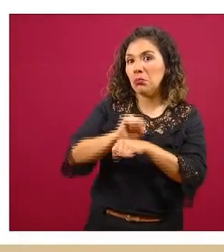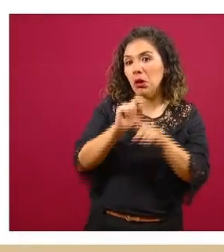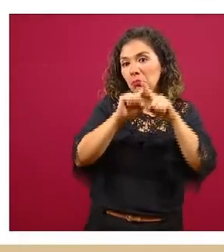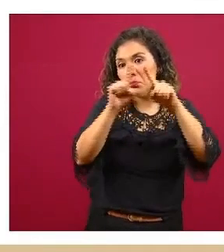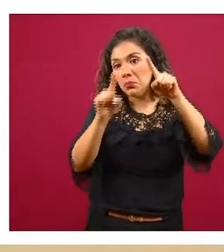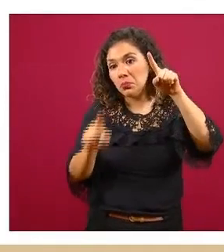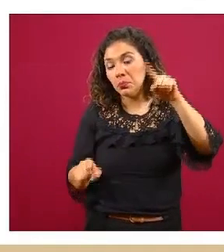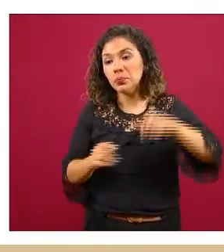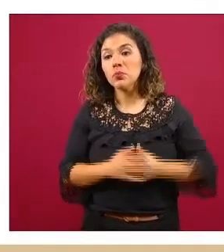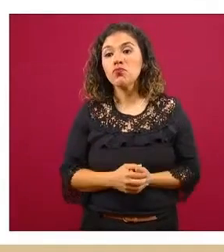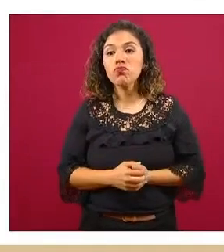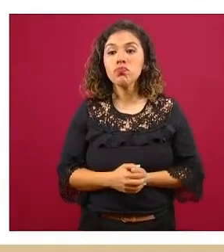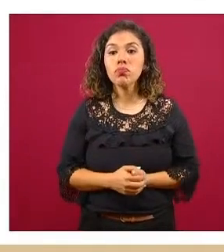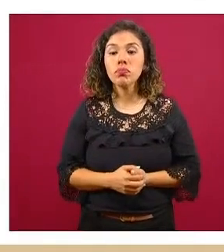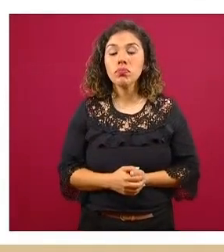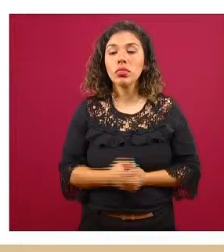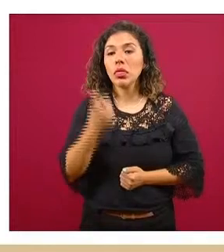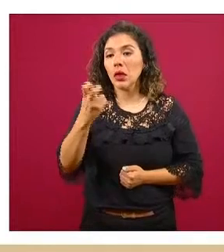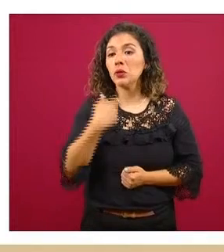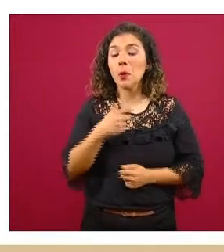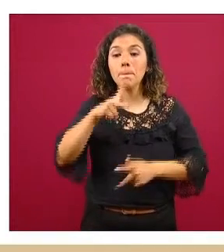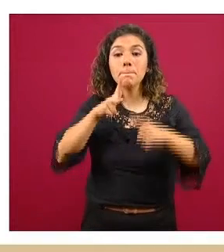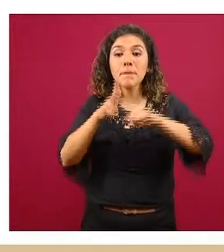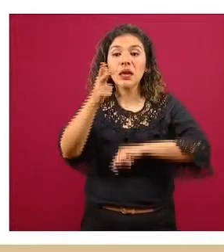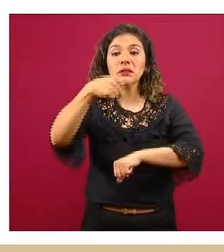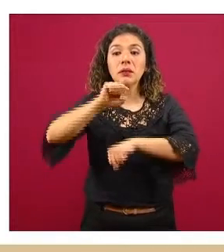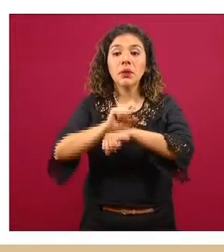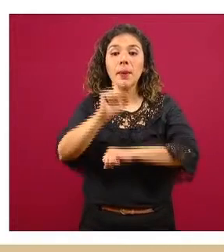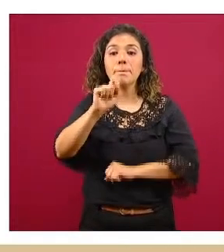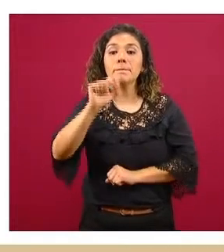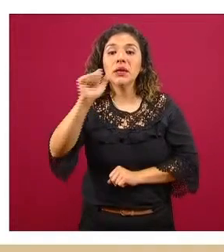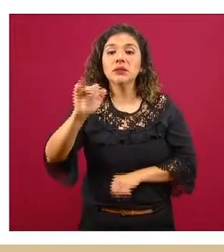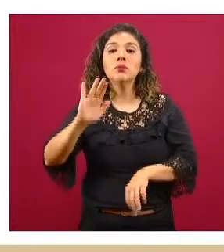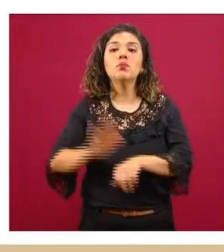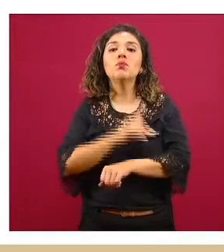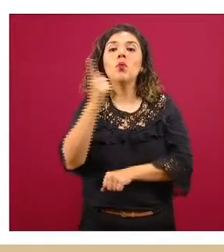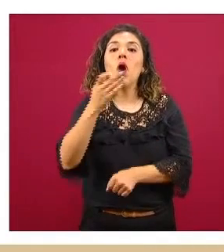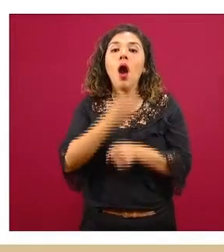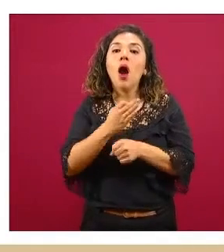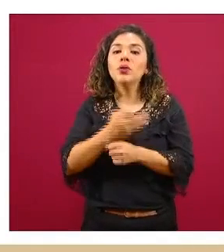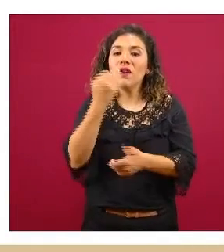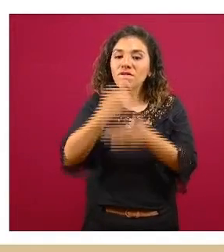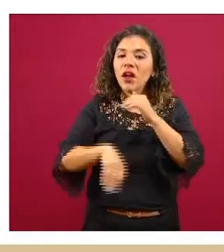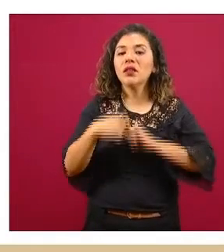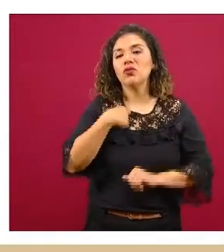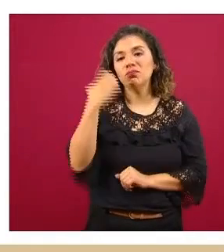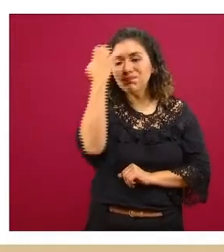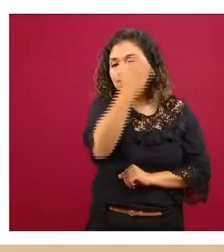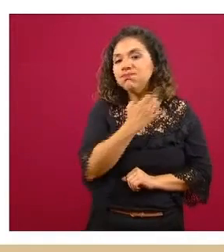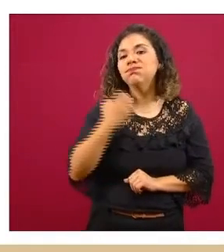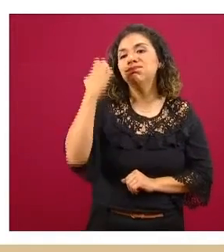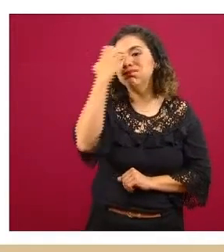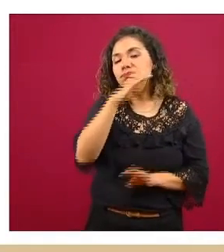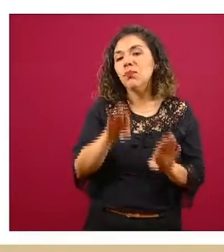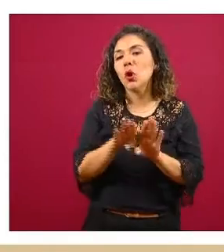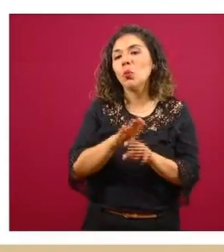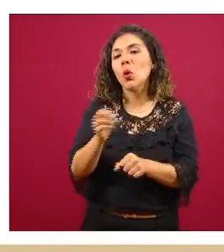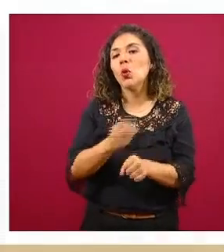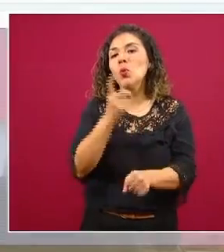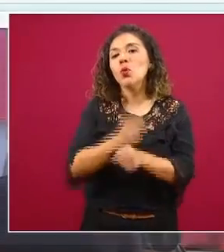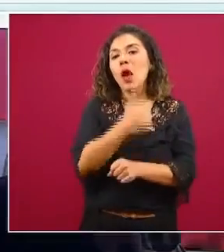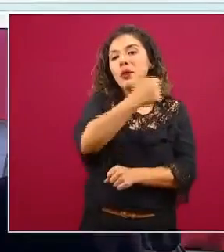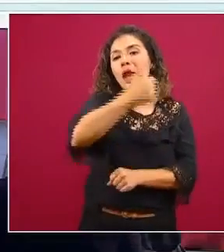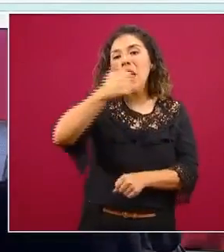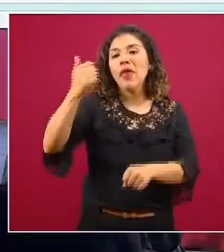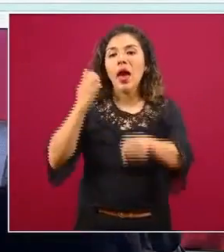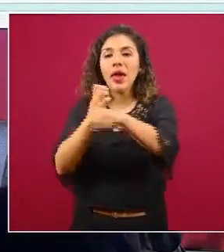aquí decidimos cortar en la semana 26 porque todavía estamos evaluando pues la consistencia y oportunidad de cada uno